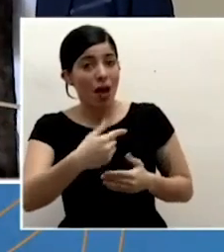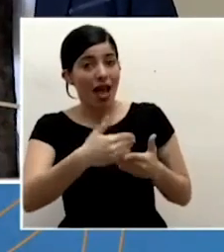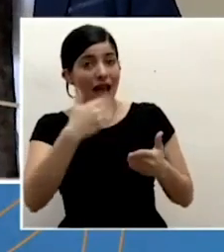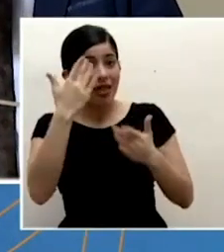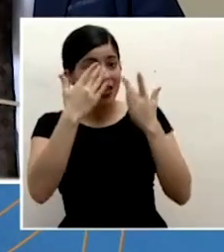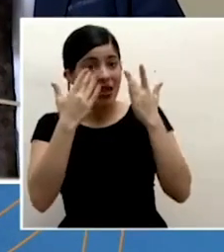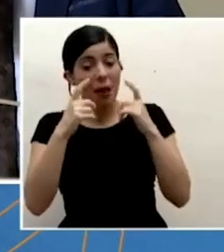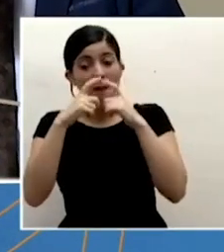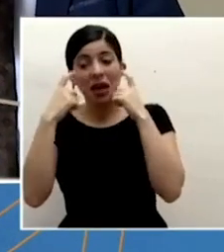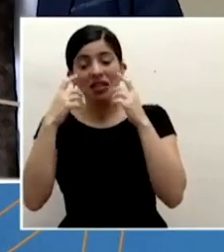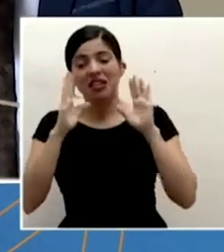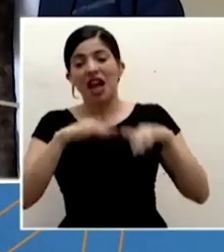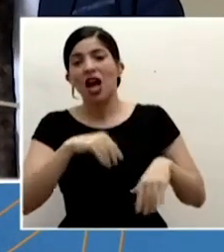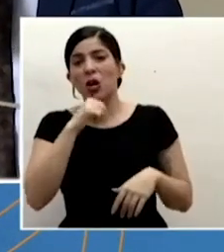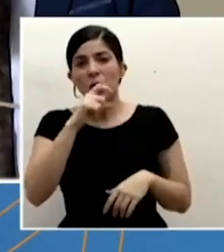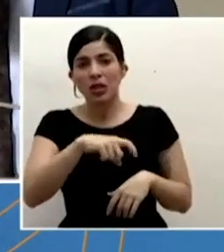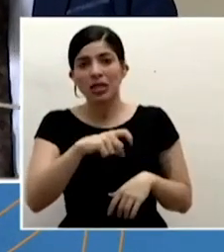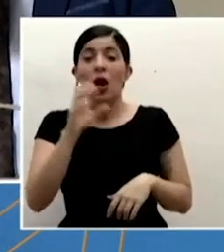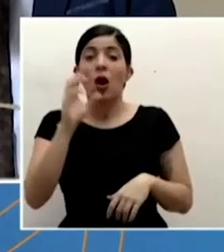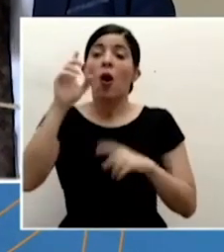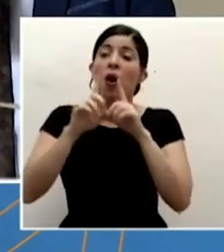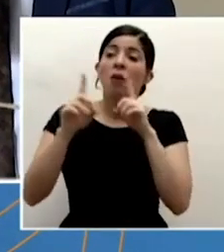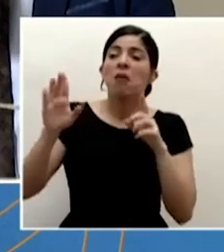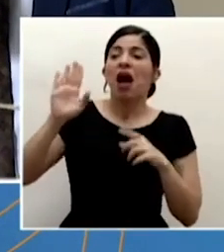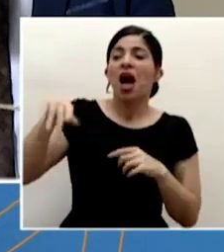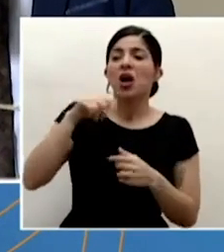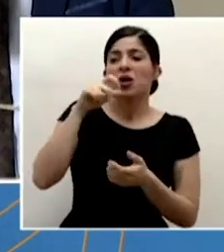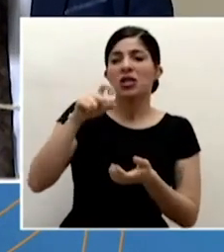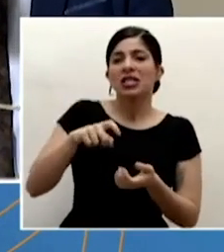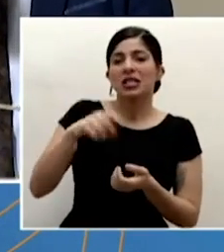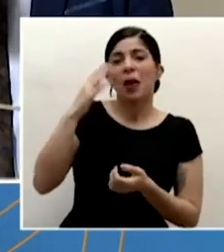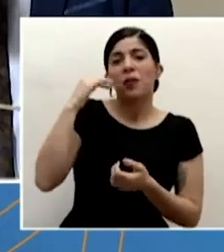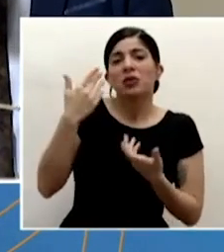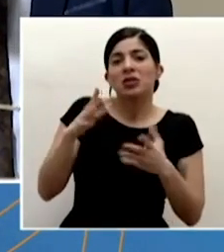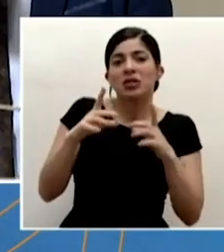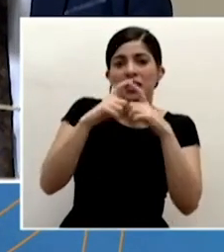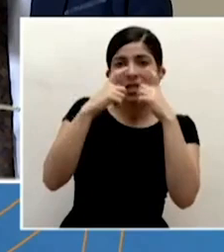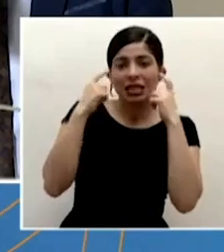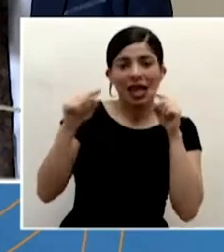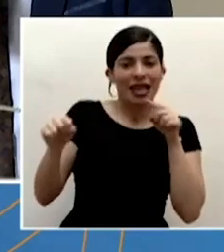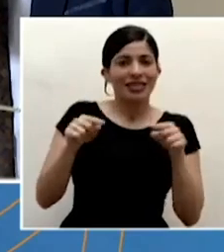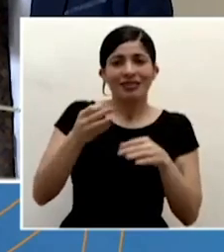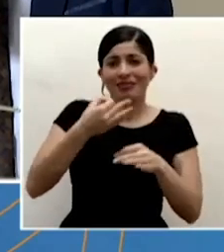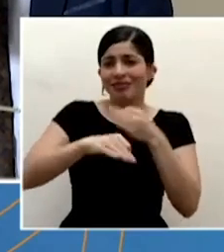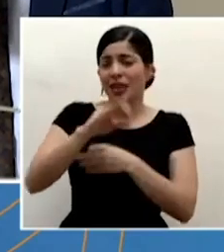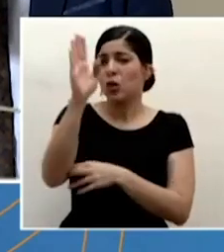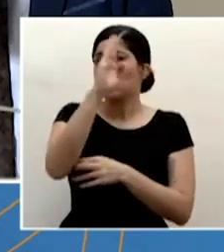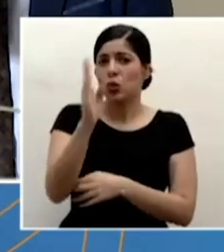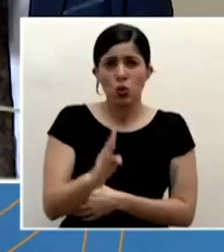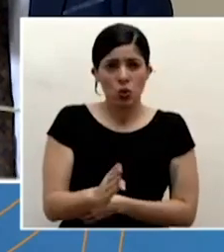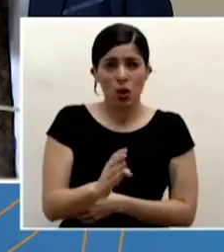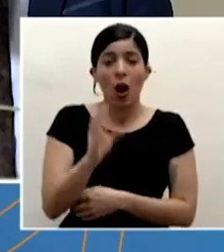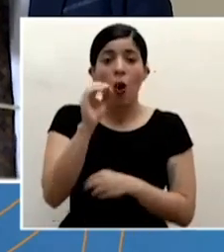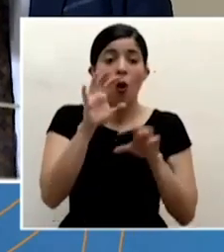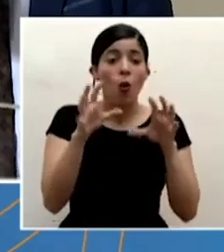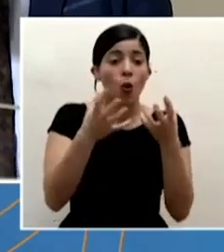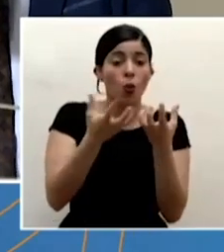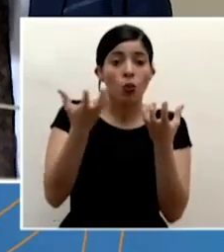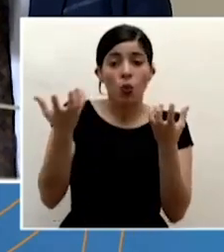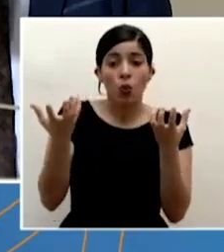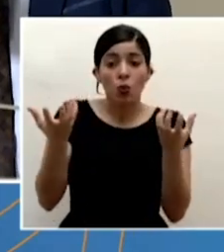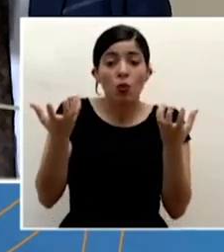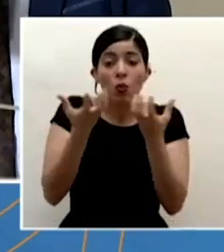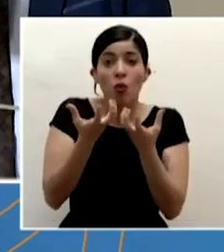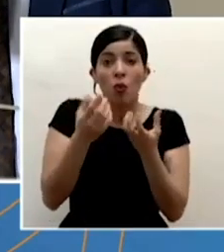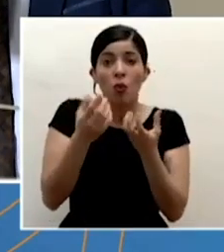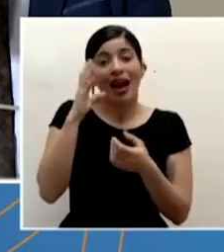la cara, o el distanciamiento físico de 1.8 metros entre personas o burbujas sociales.